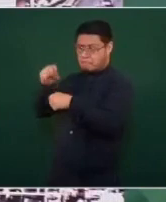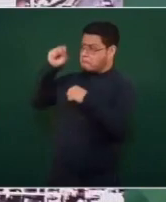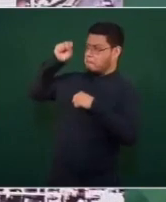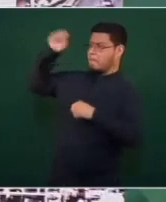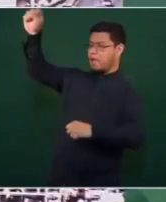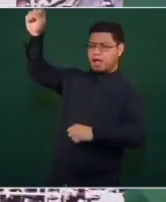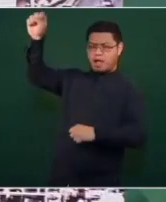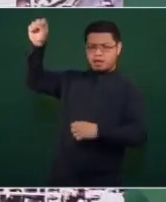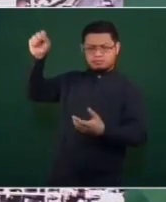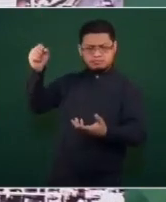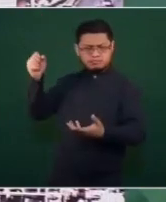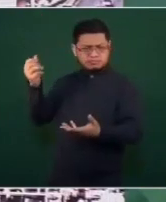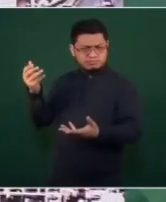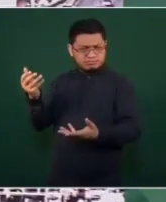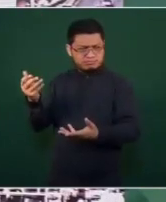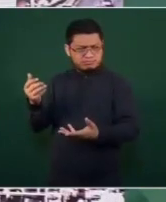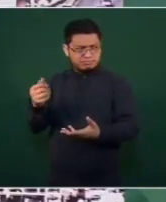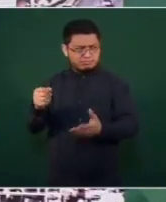parece increíble